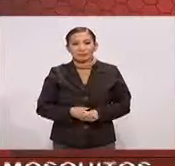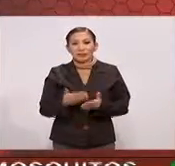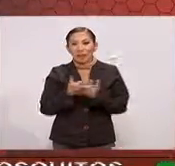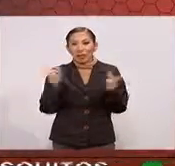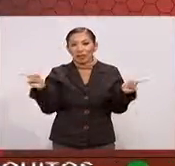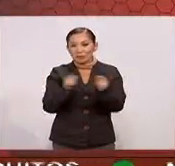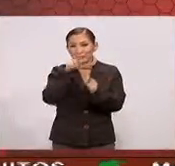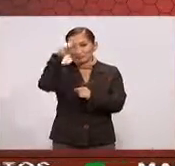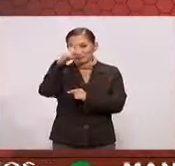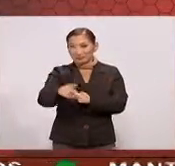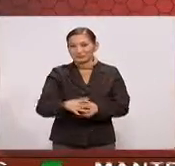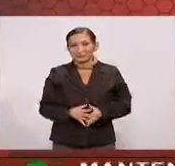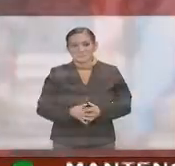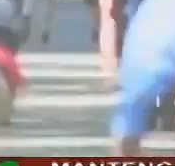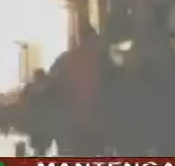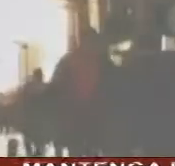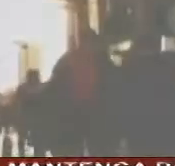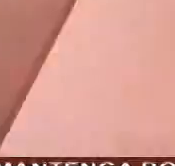Vamos a las breves Del país